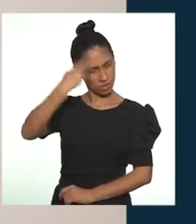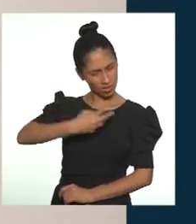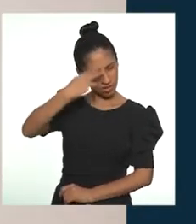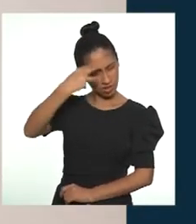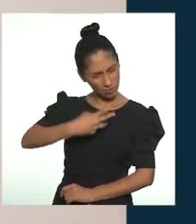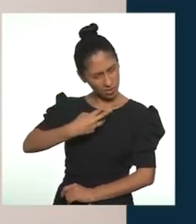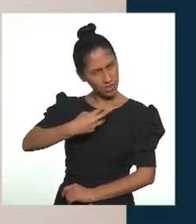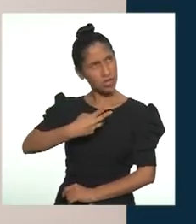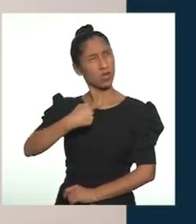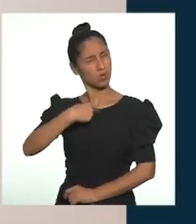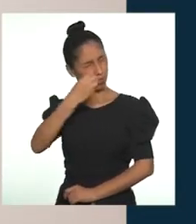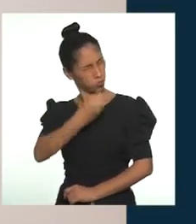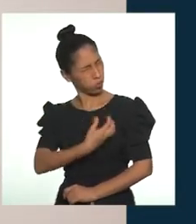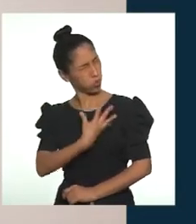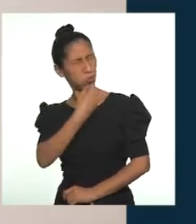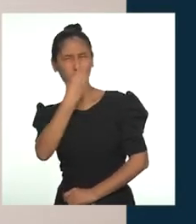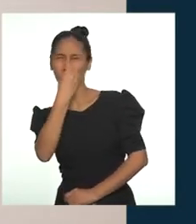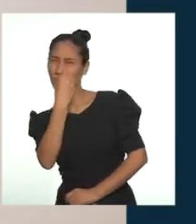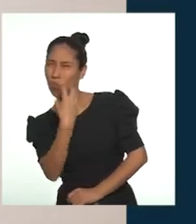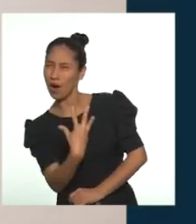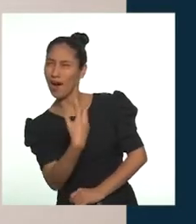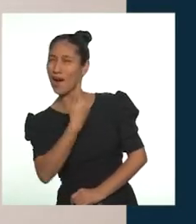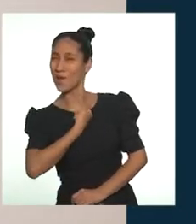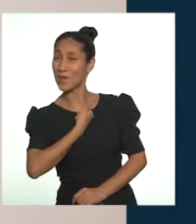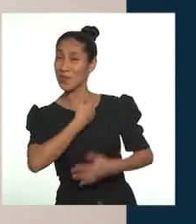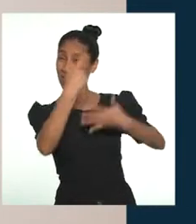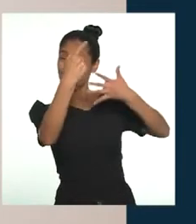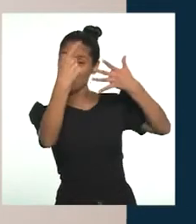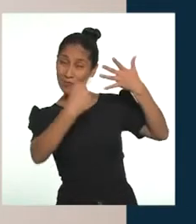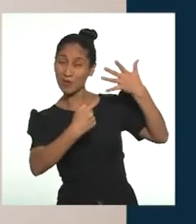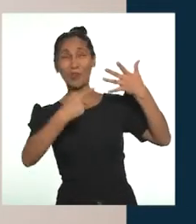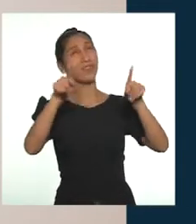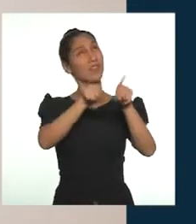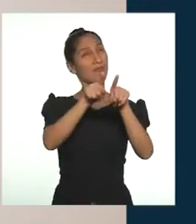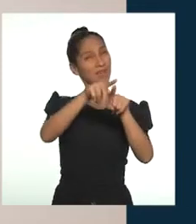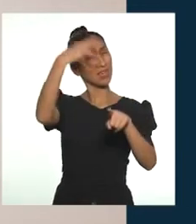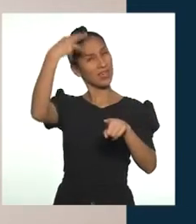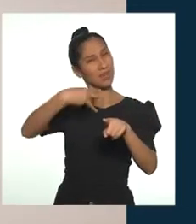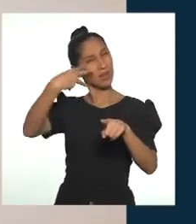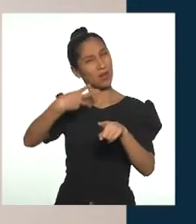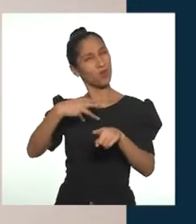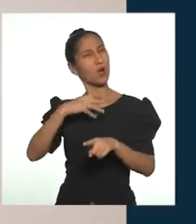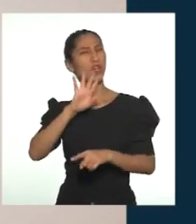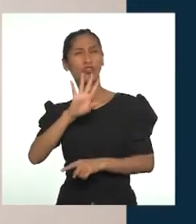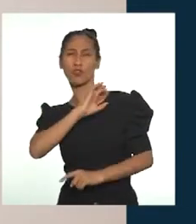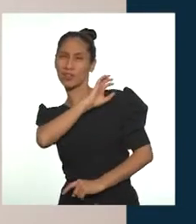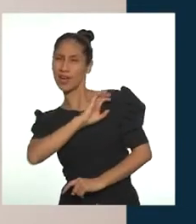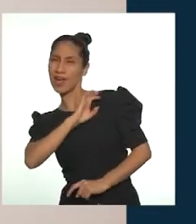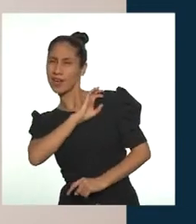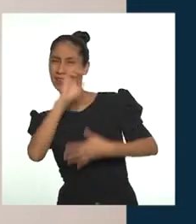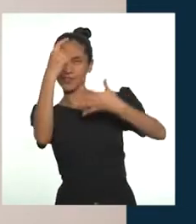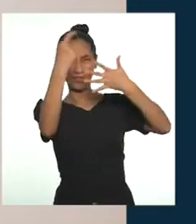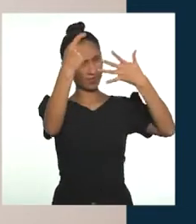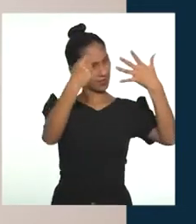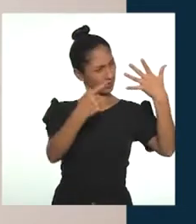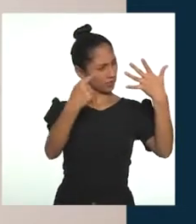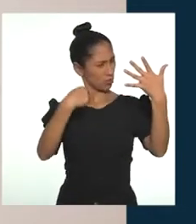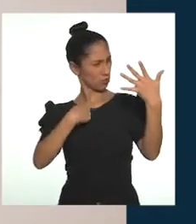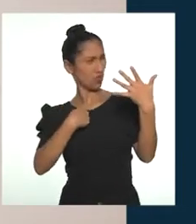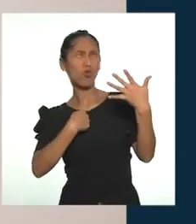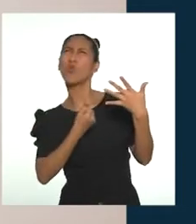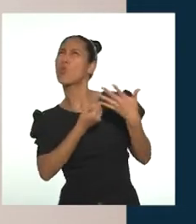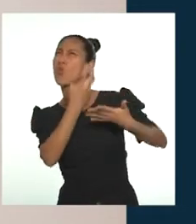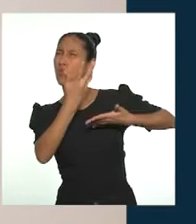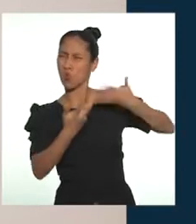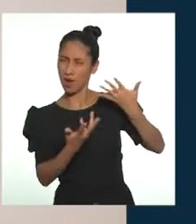su persona, y también a las características que posee y a las capacidades que posee. Este